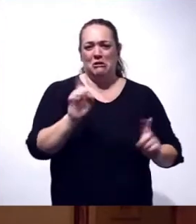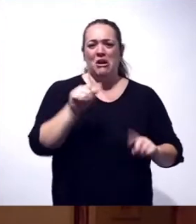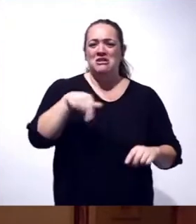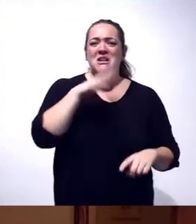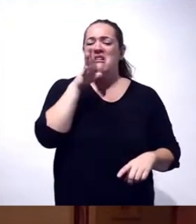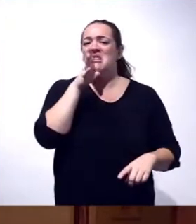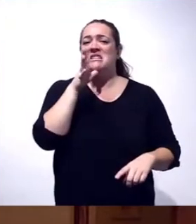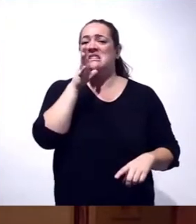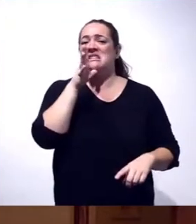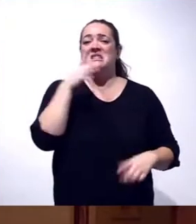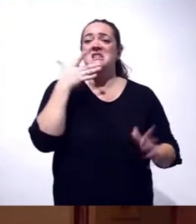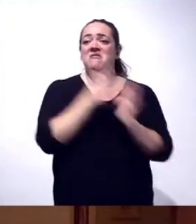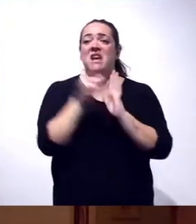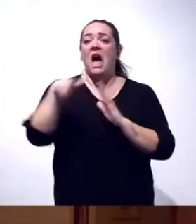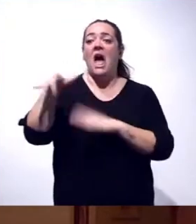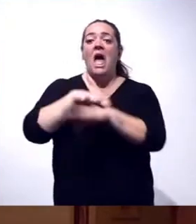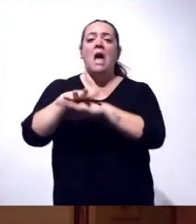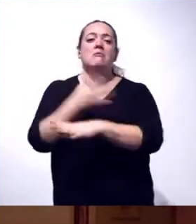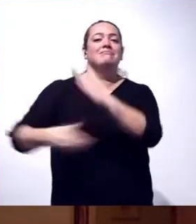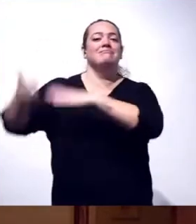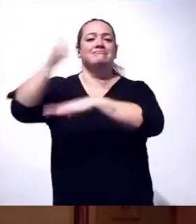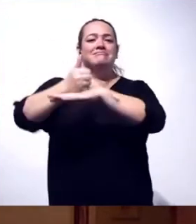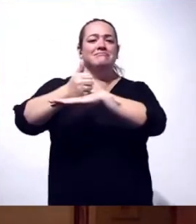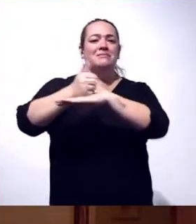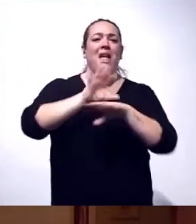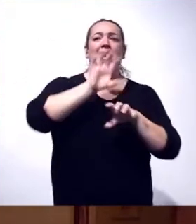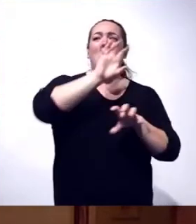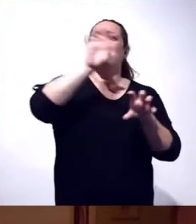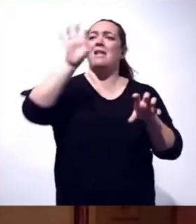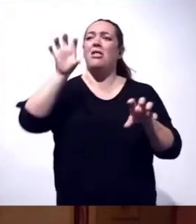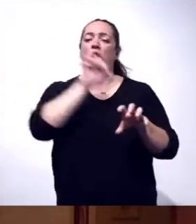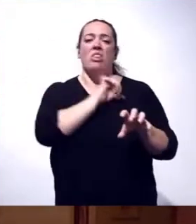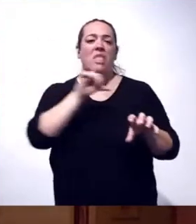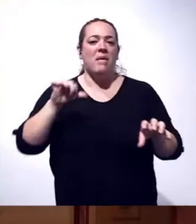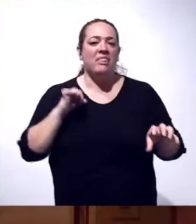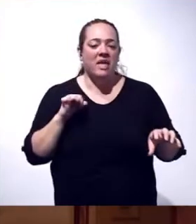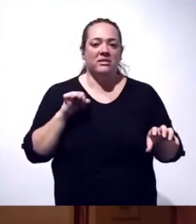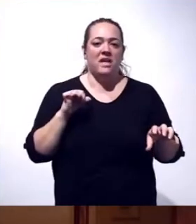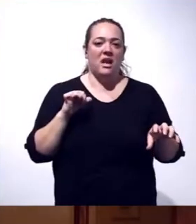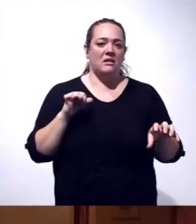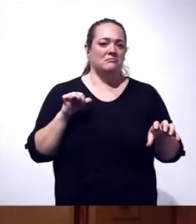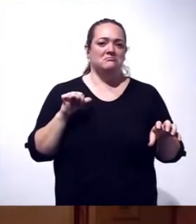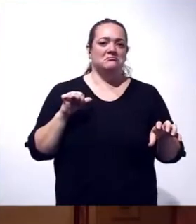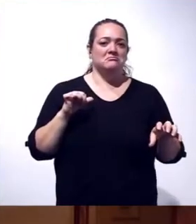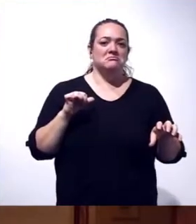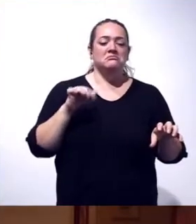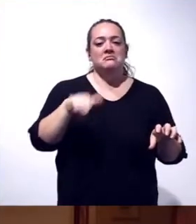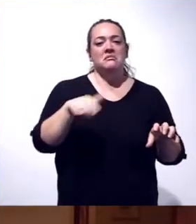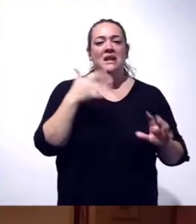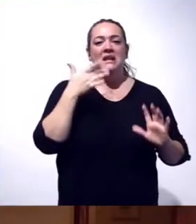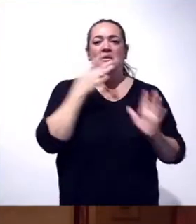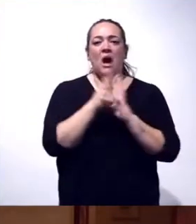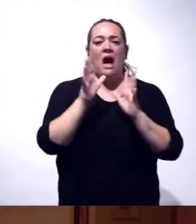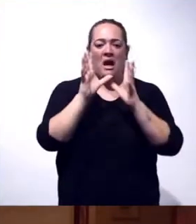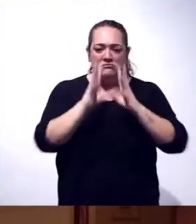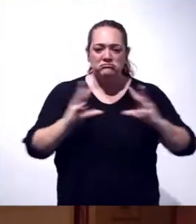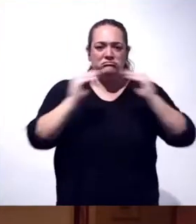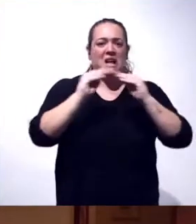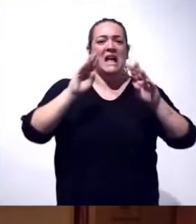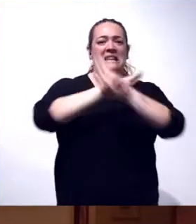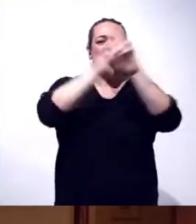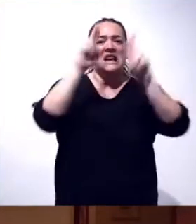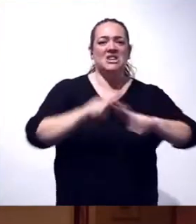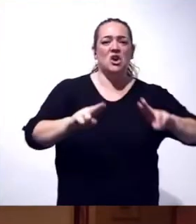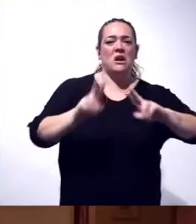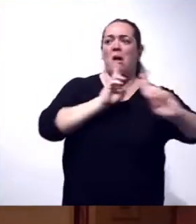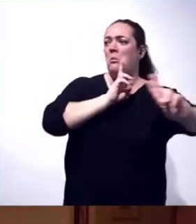nacional, estamos hablando de Estados independientes, estamos hablando justamente de todo un clamor internacional hacia